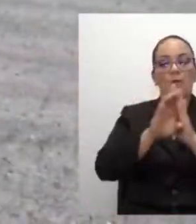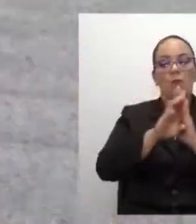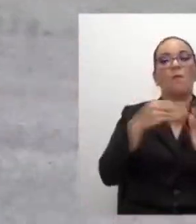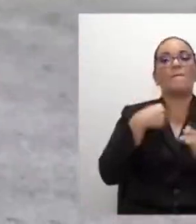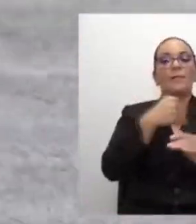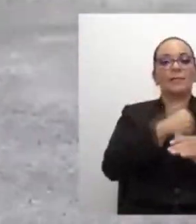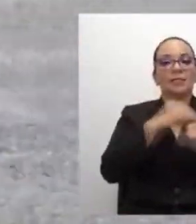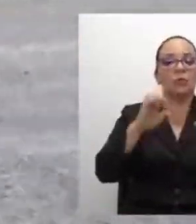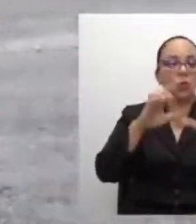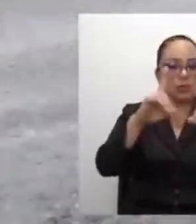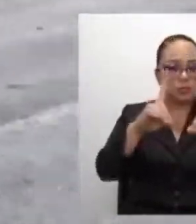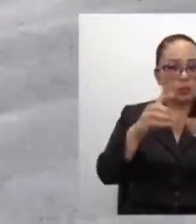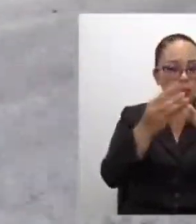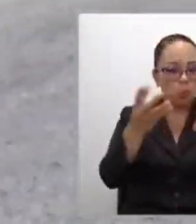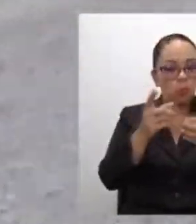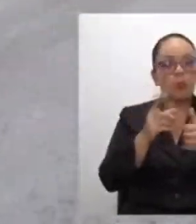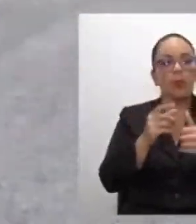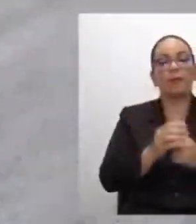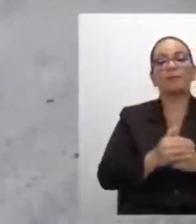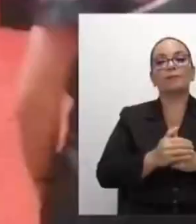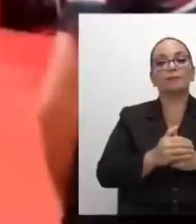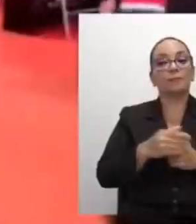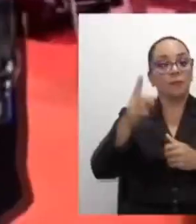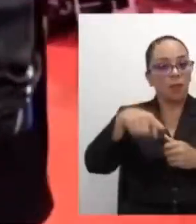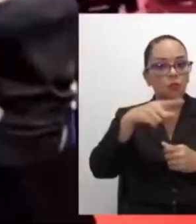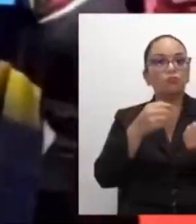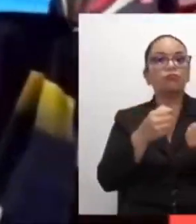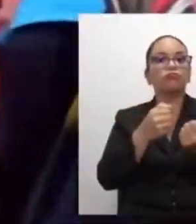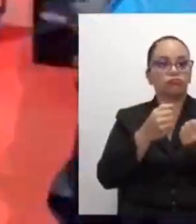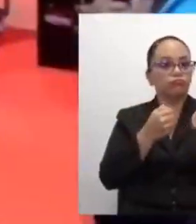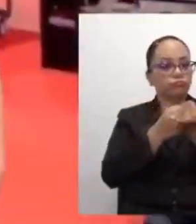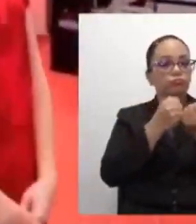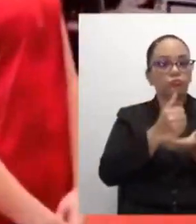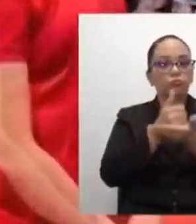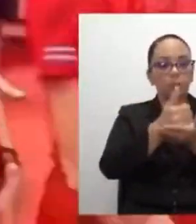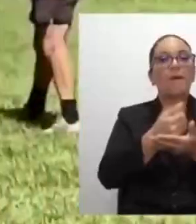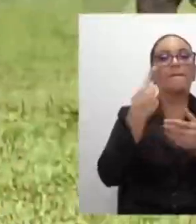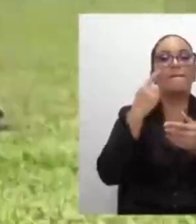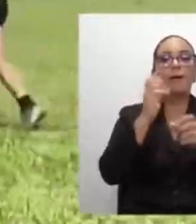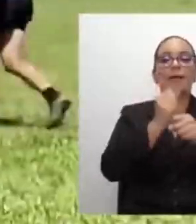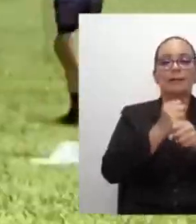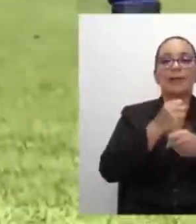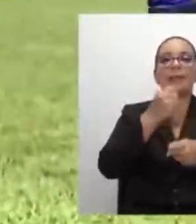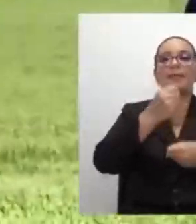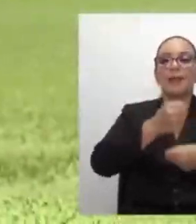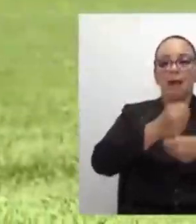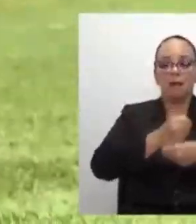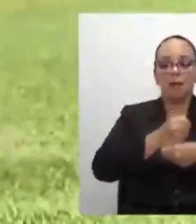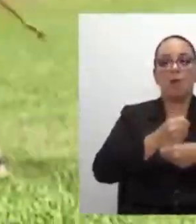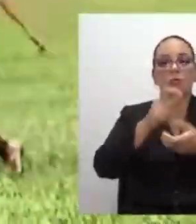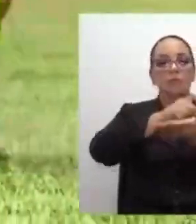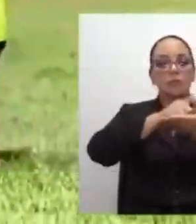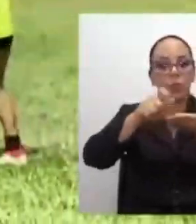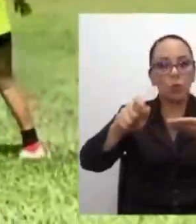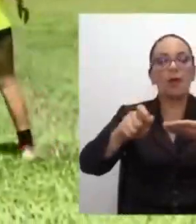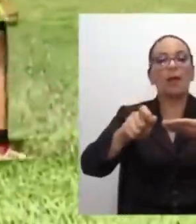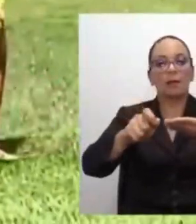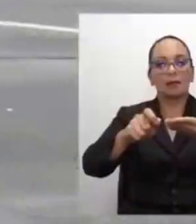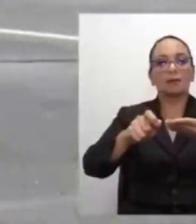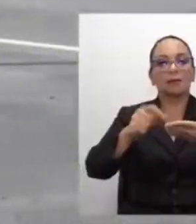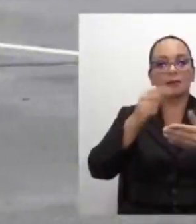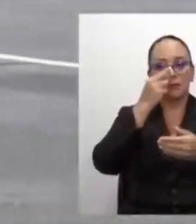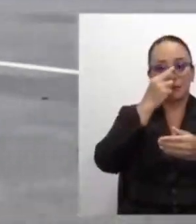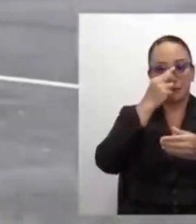5,500 atletas. Aproximadamente un 90% de los participantes son estudiantes del Ministerio de